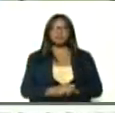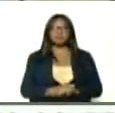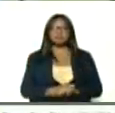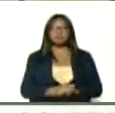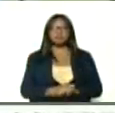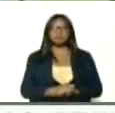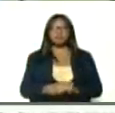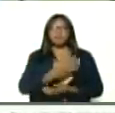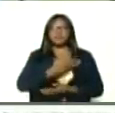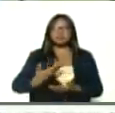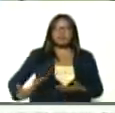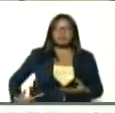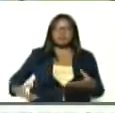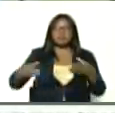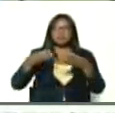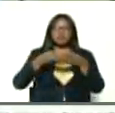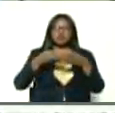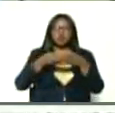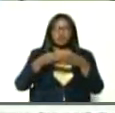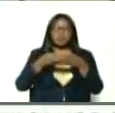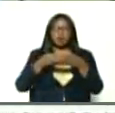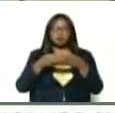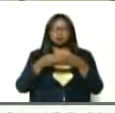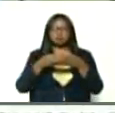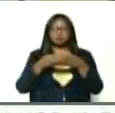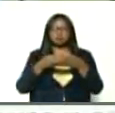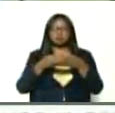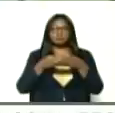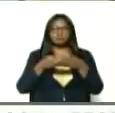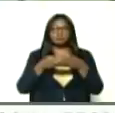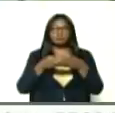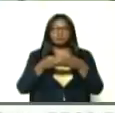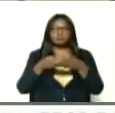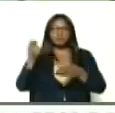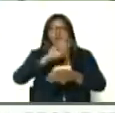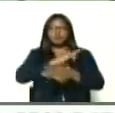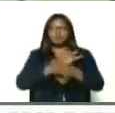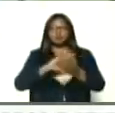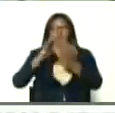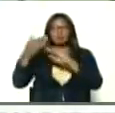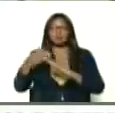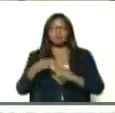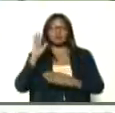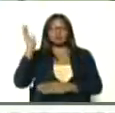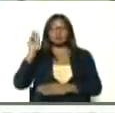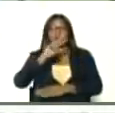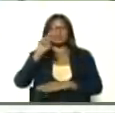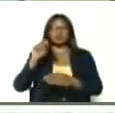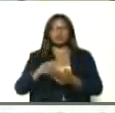de la comisión, de, poder comunal, de la asamblea nacional,